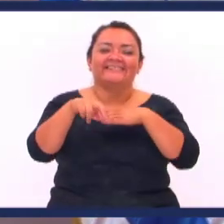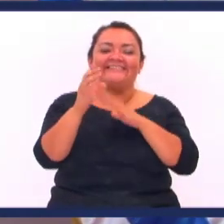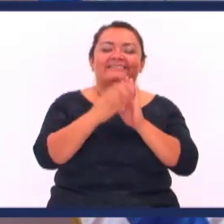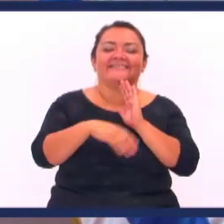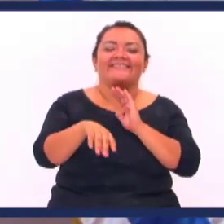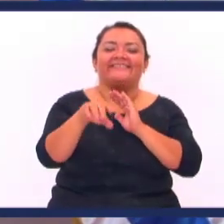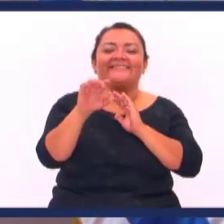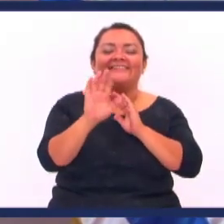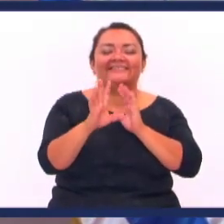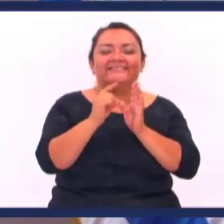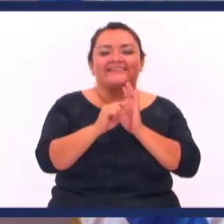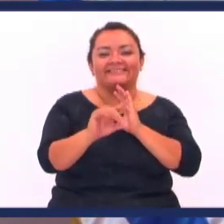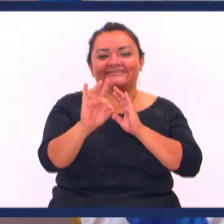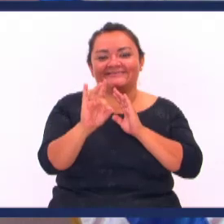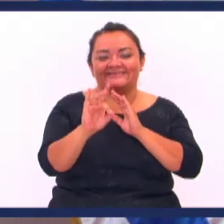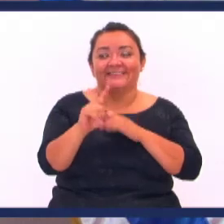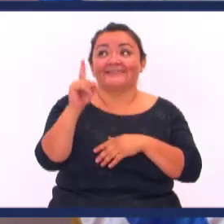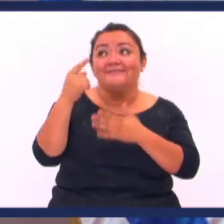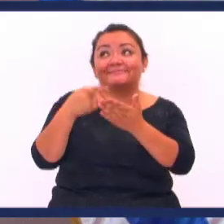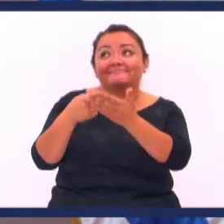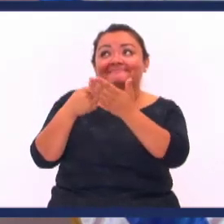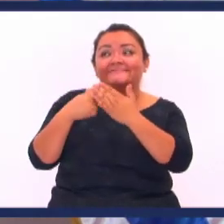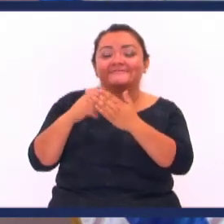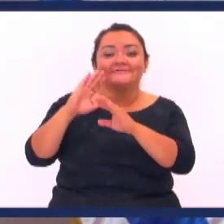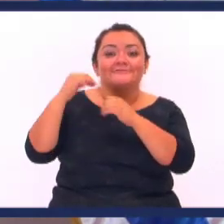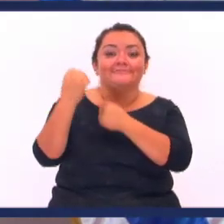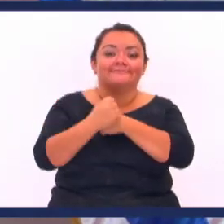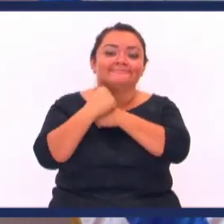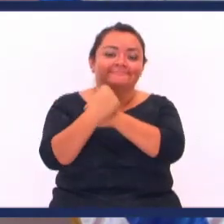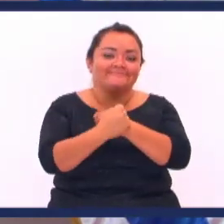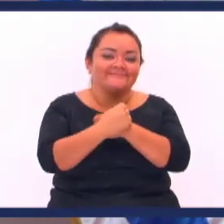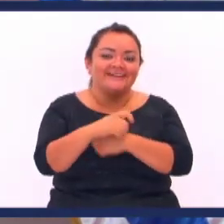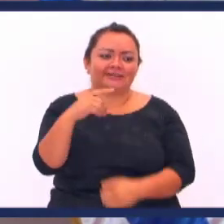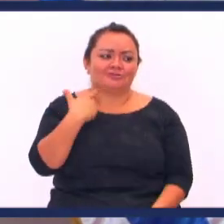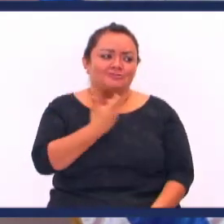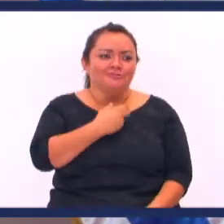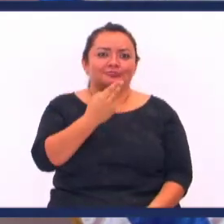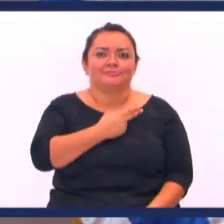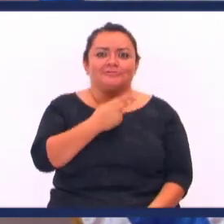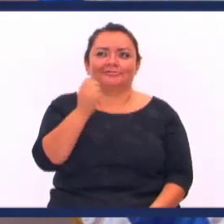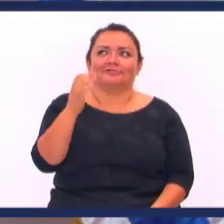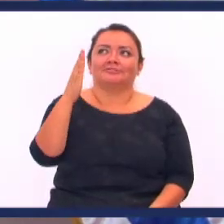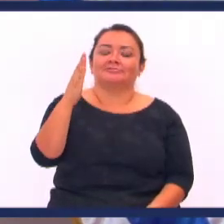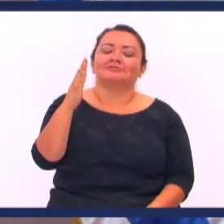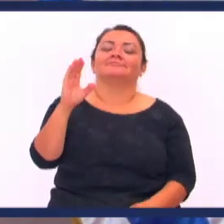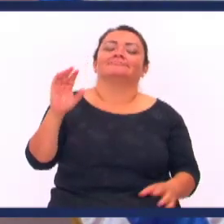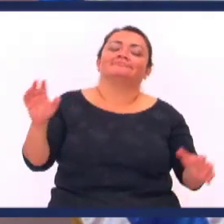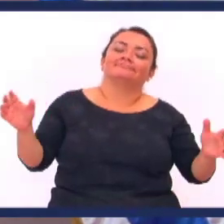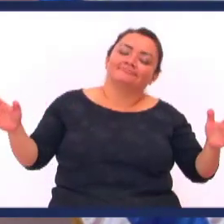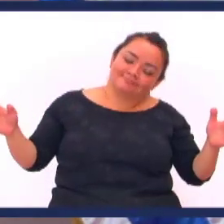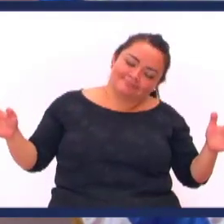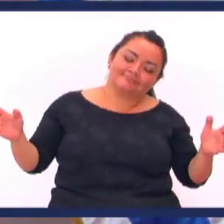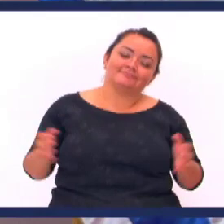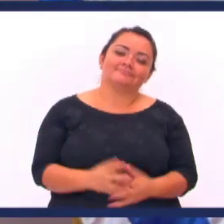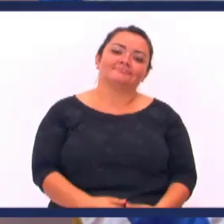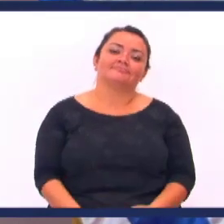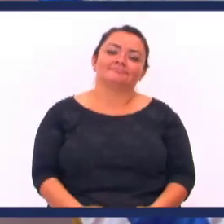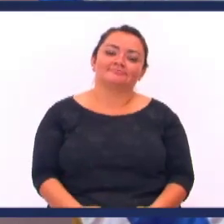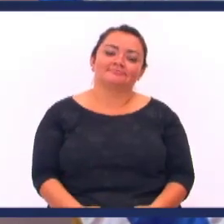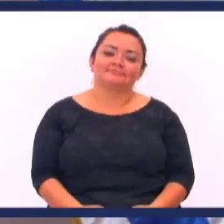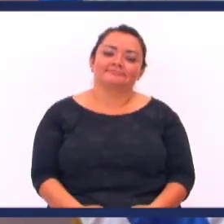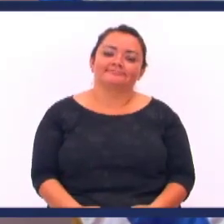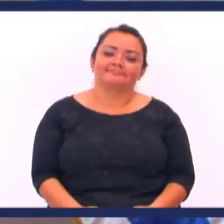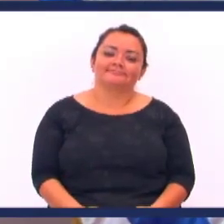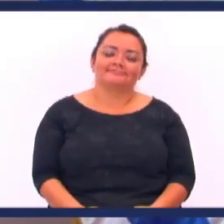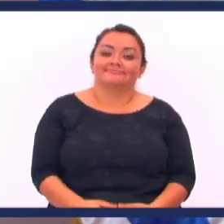dice la palabra Mas Dios Muestra su amor Para con nosotros En que siendo un pecador Es que dice la palabra Cristo murió por nosotros